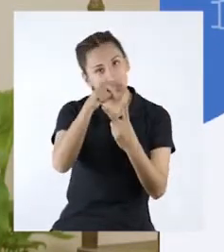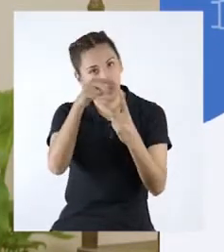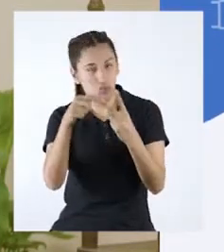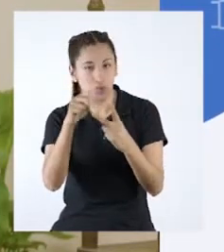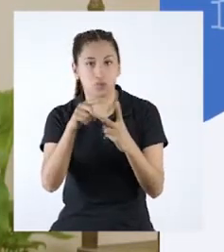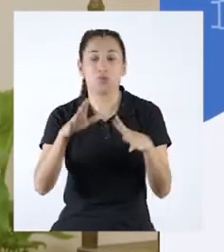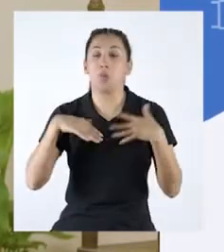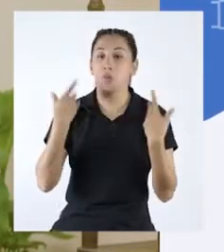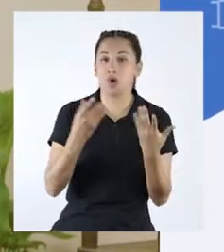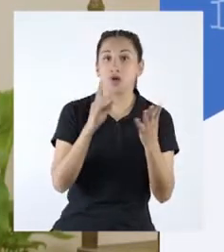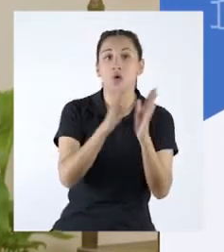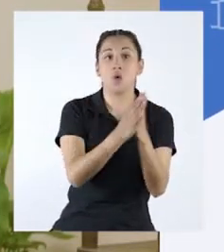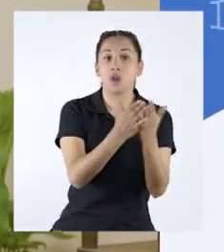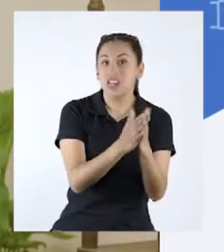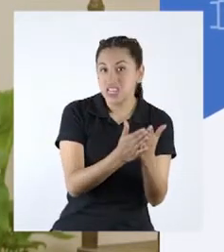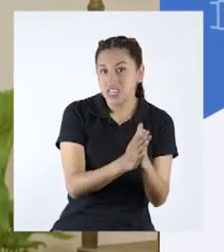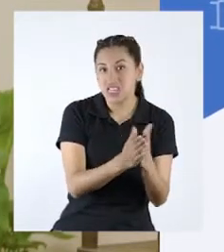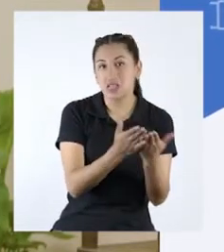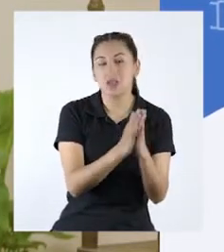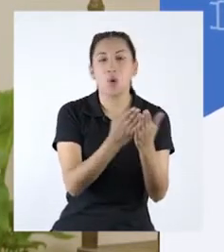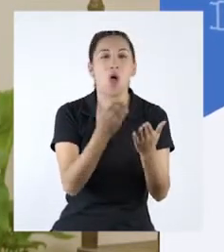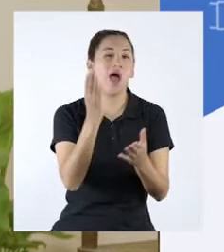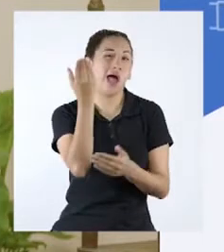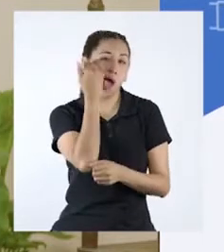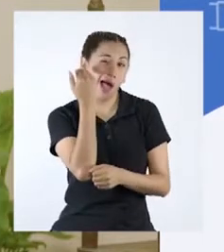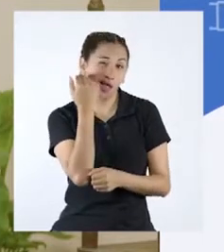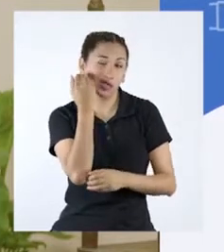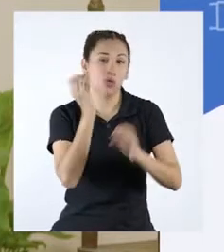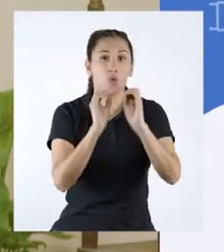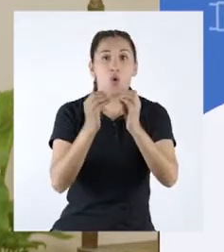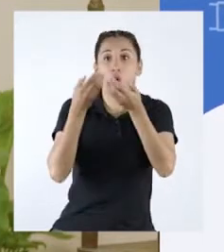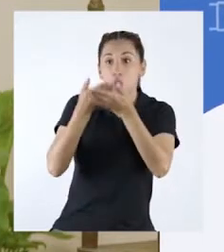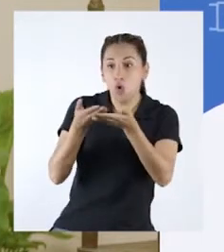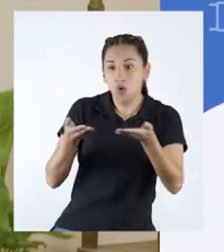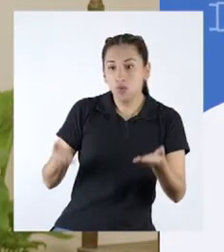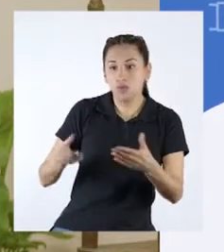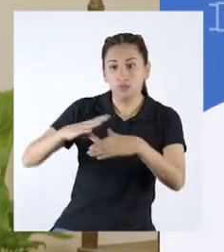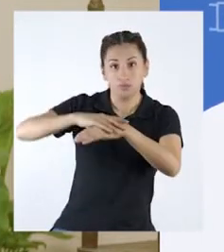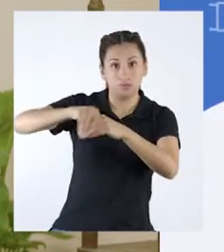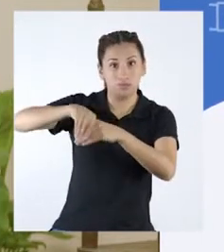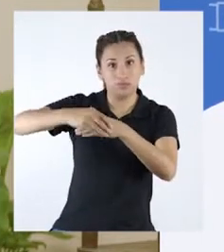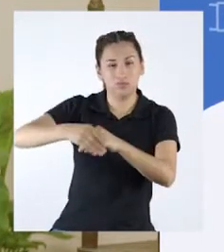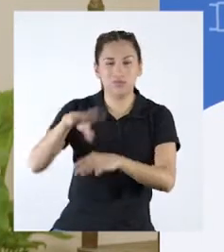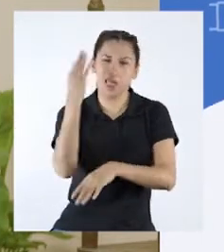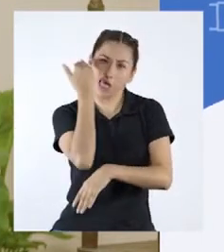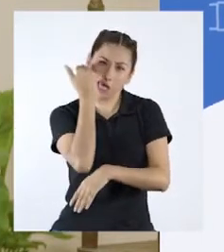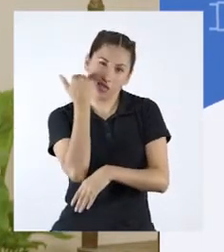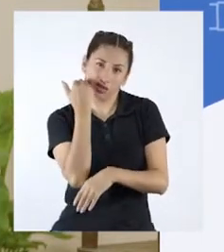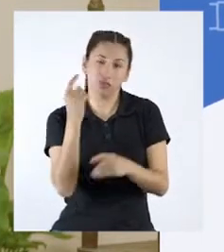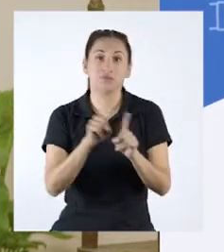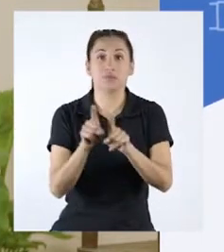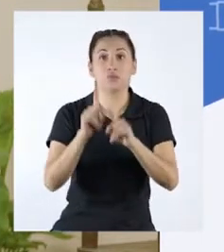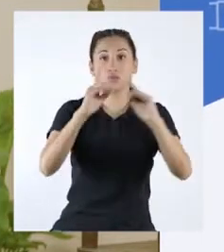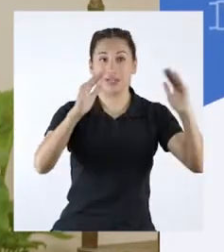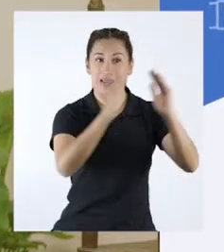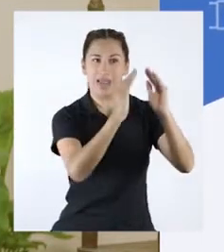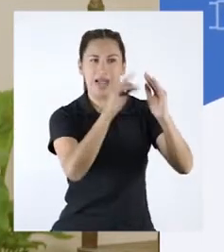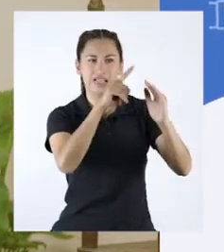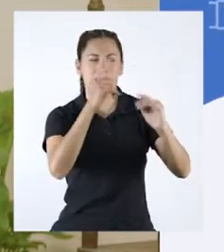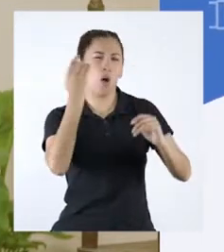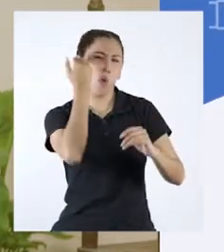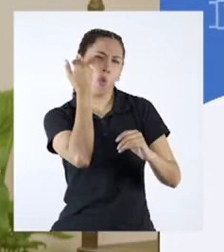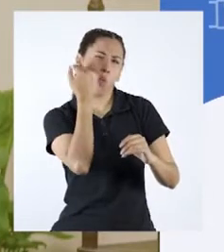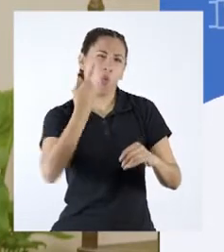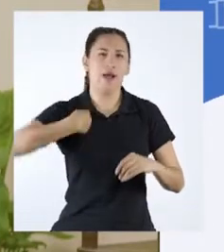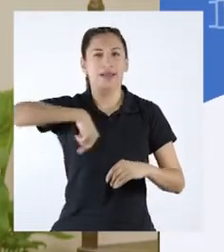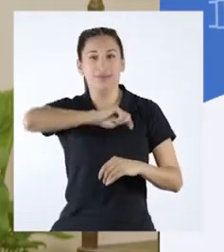material puede ser un objeto como un libro antiguo o una estructura arqueológica ancestral. Así como una casa de